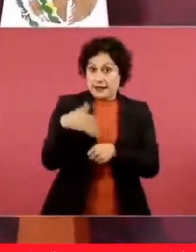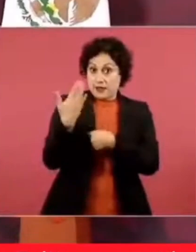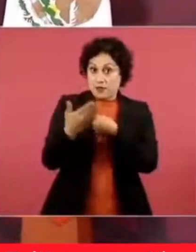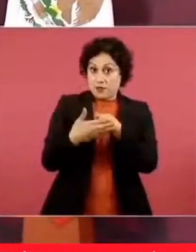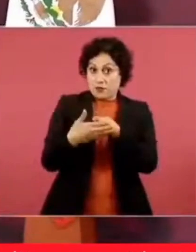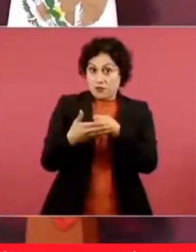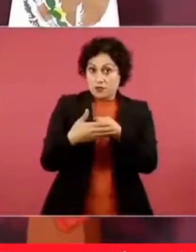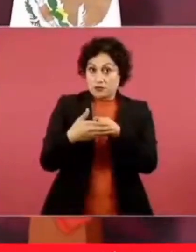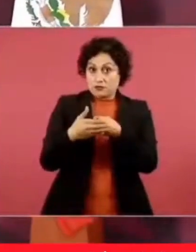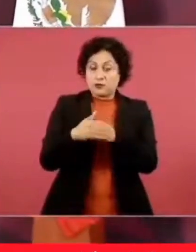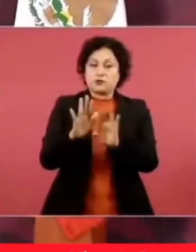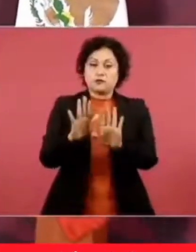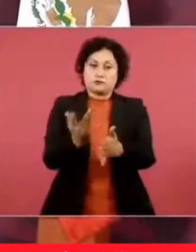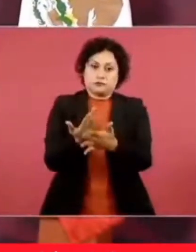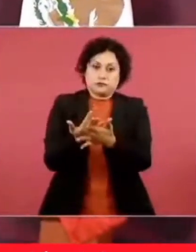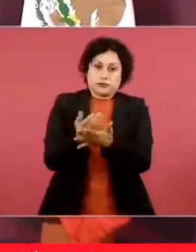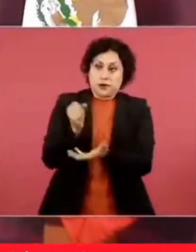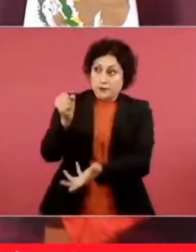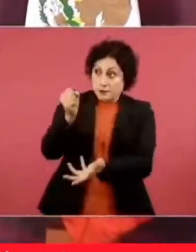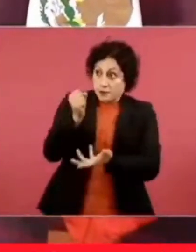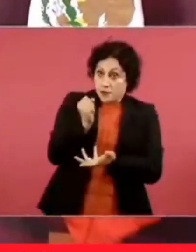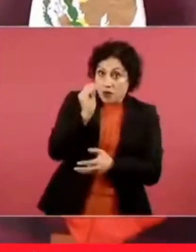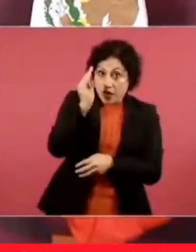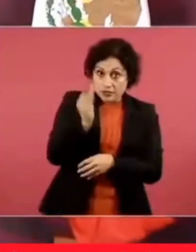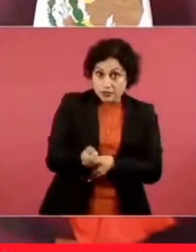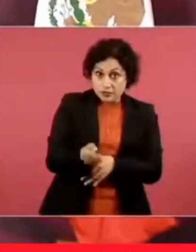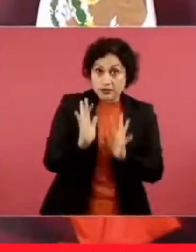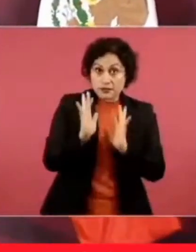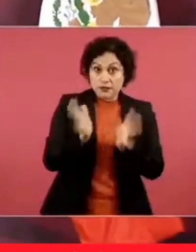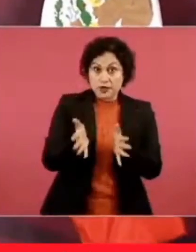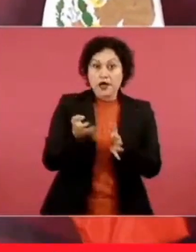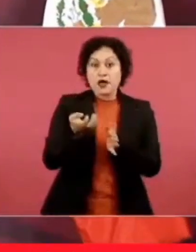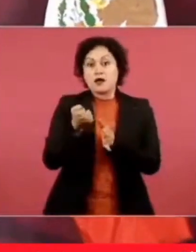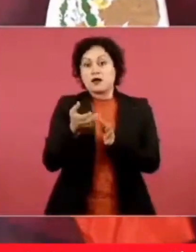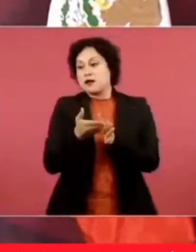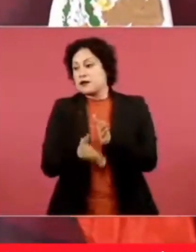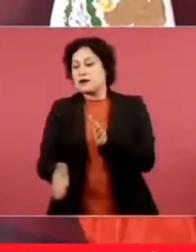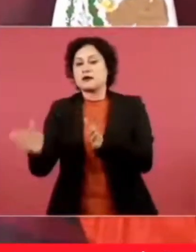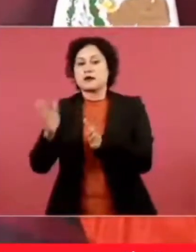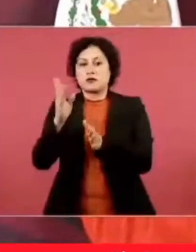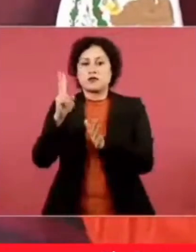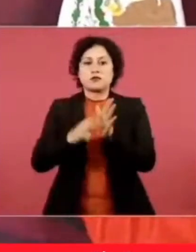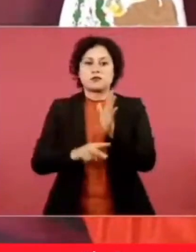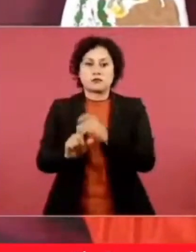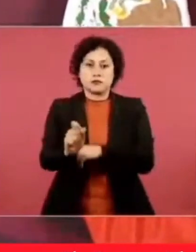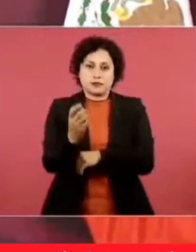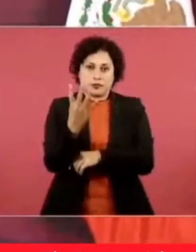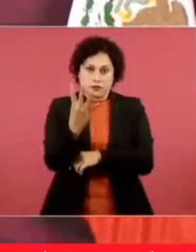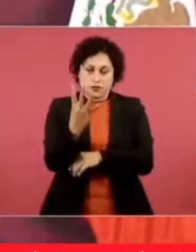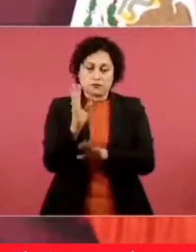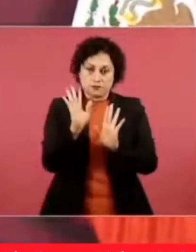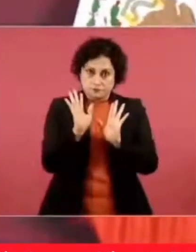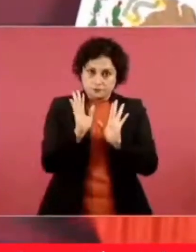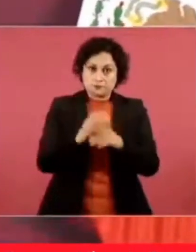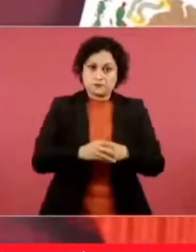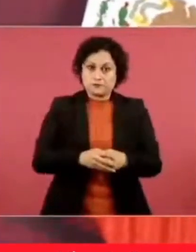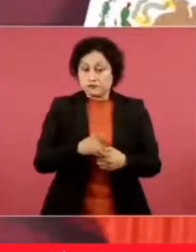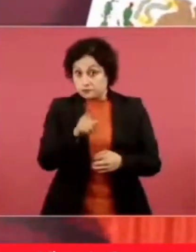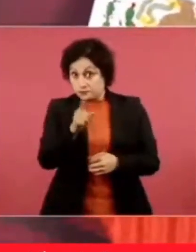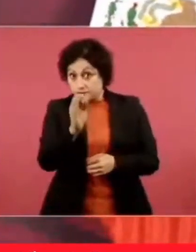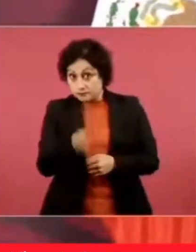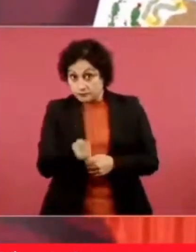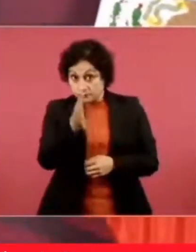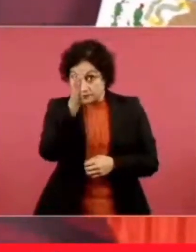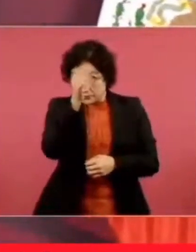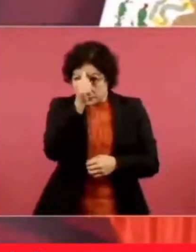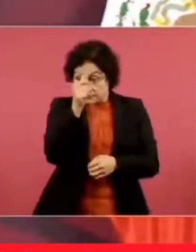aprobó el presupuesto para el año próximo. Entonces, si les parece, empezamos con